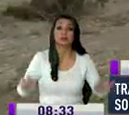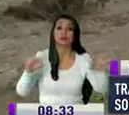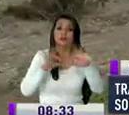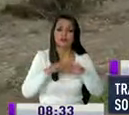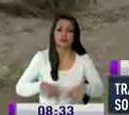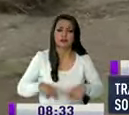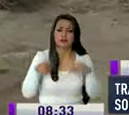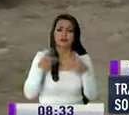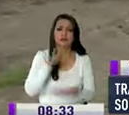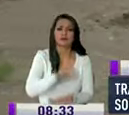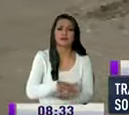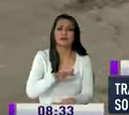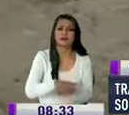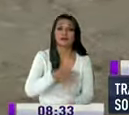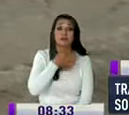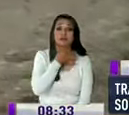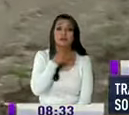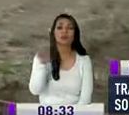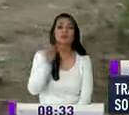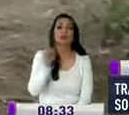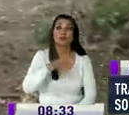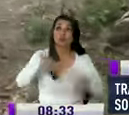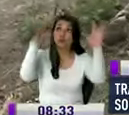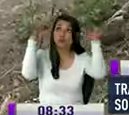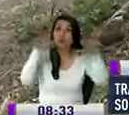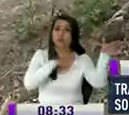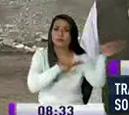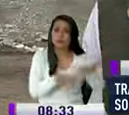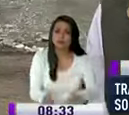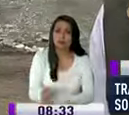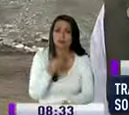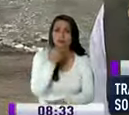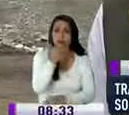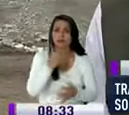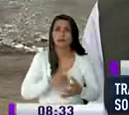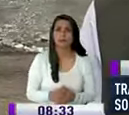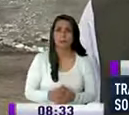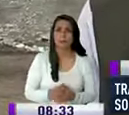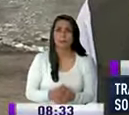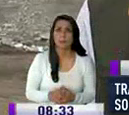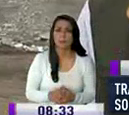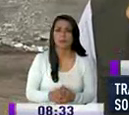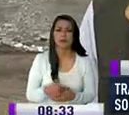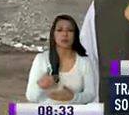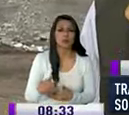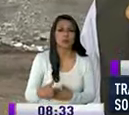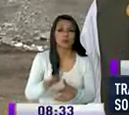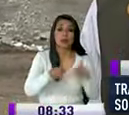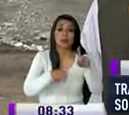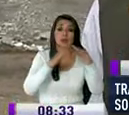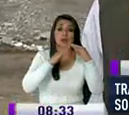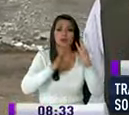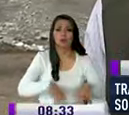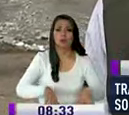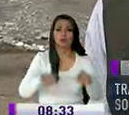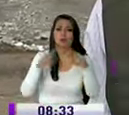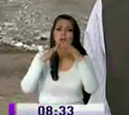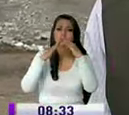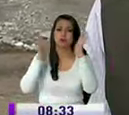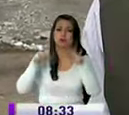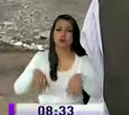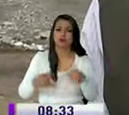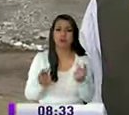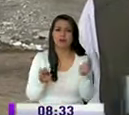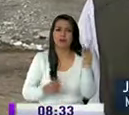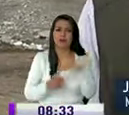vivir sin temor de sufrir las inclemencias de la naturaleza a lo largo del curso de ríos han perdido viviendas porque de la noche a la